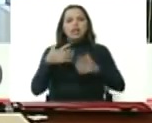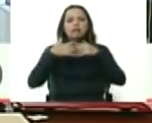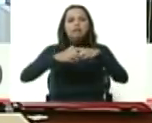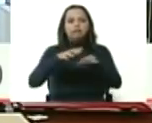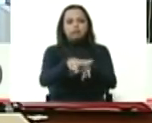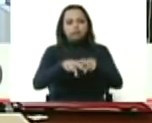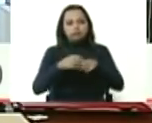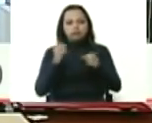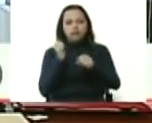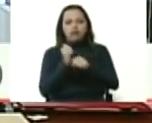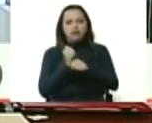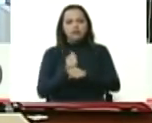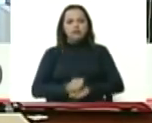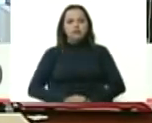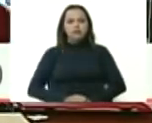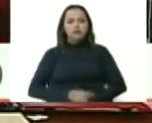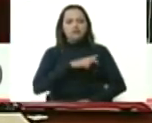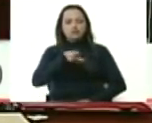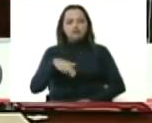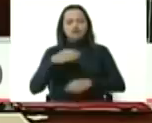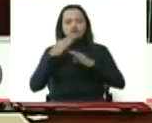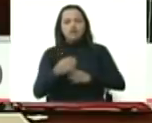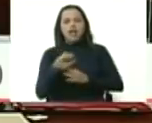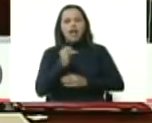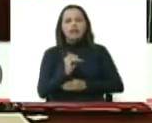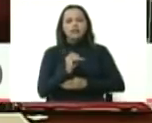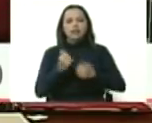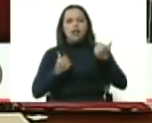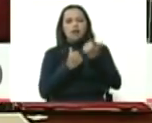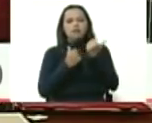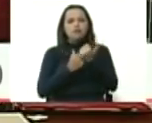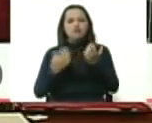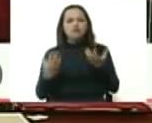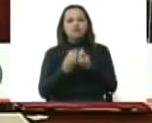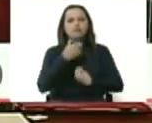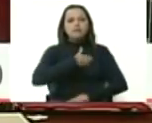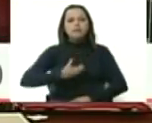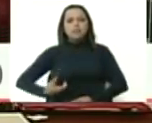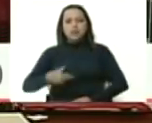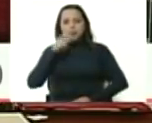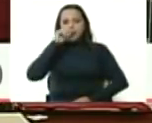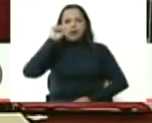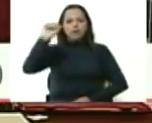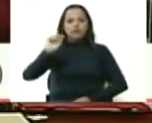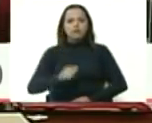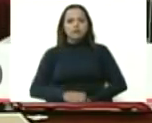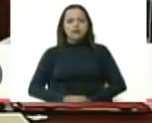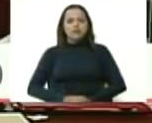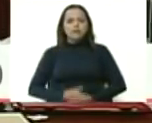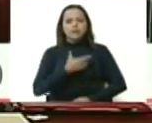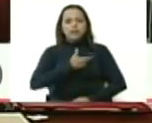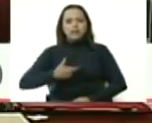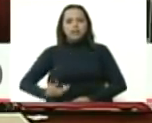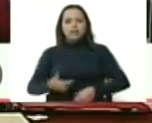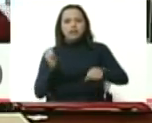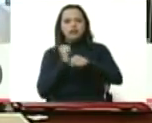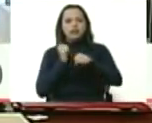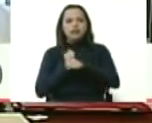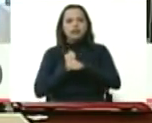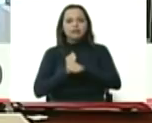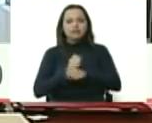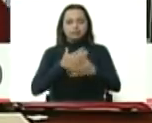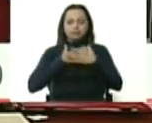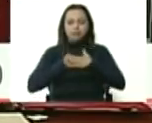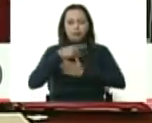mi apoyo saben ustedes que cuentan conmigo presidente maduro presidente obrero cuentan con este hombre que está aquí